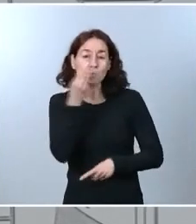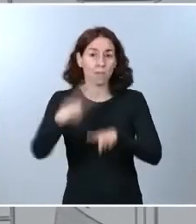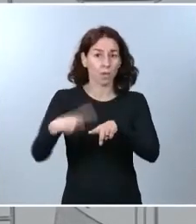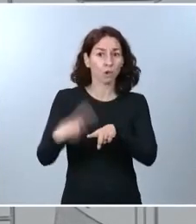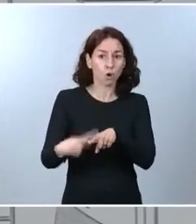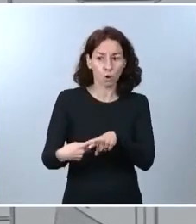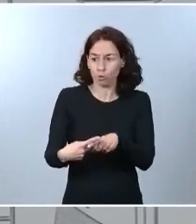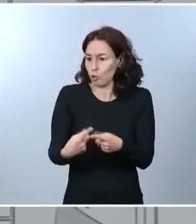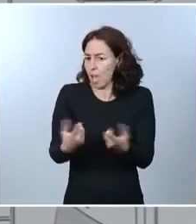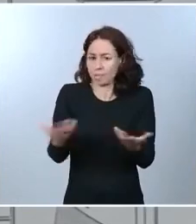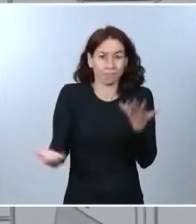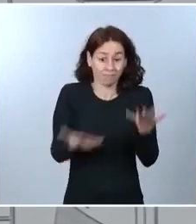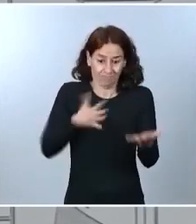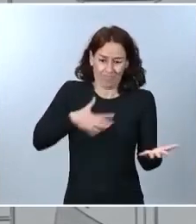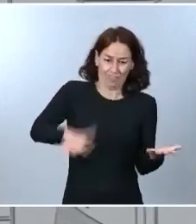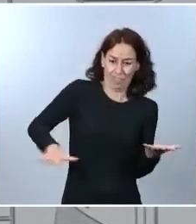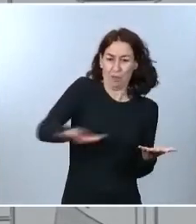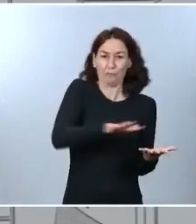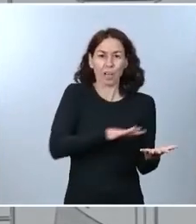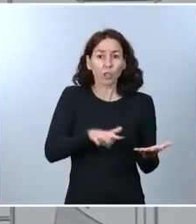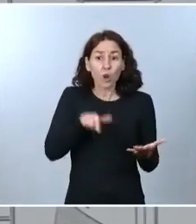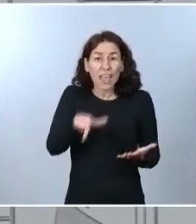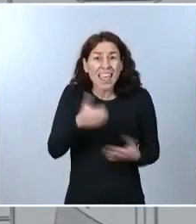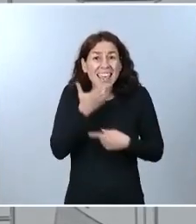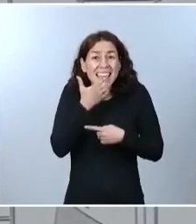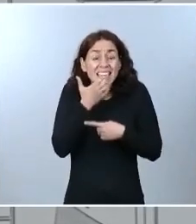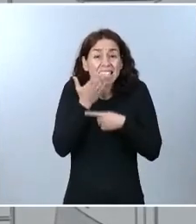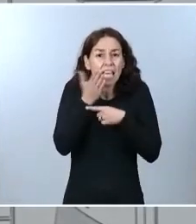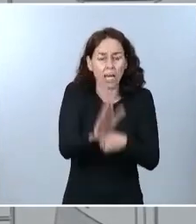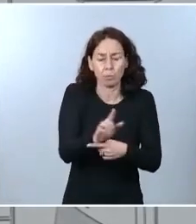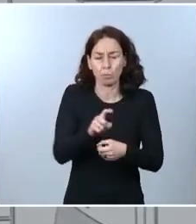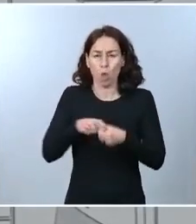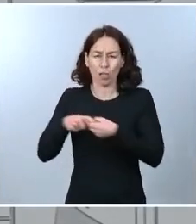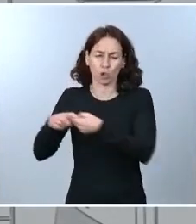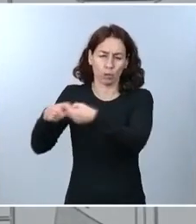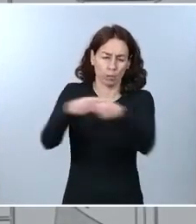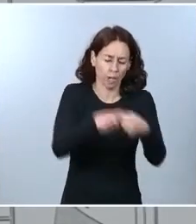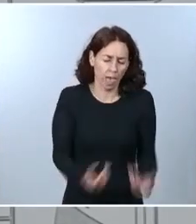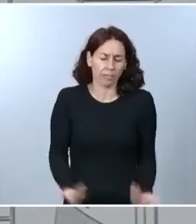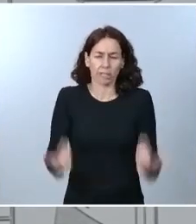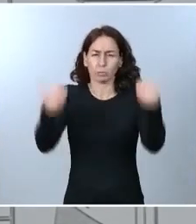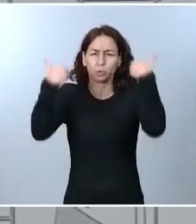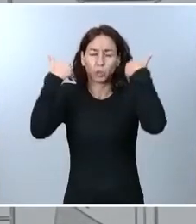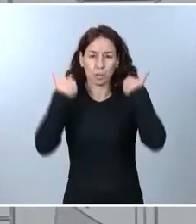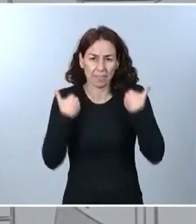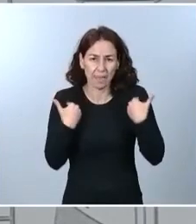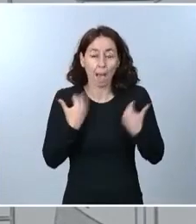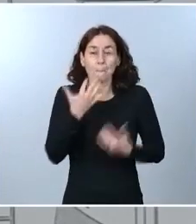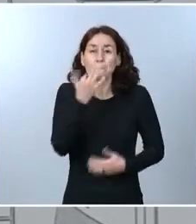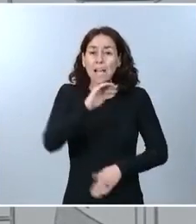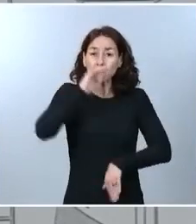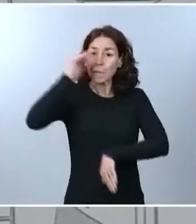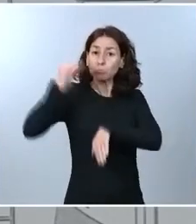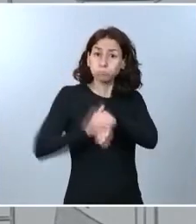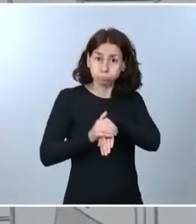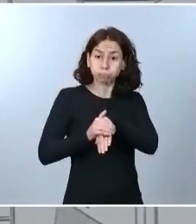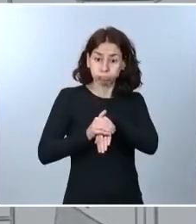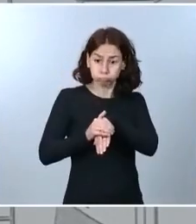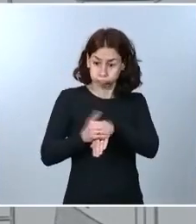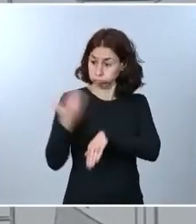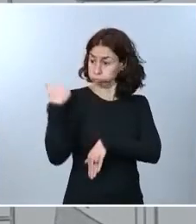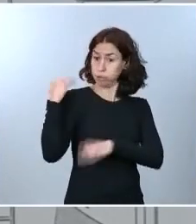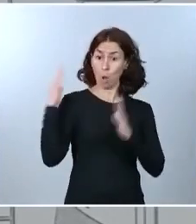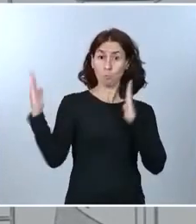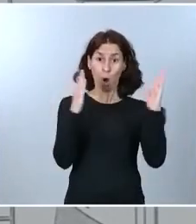en nuestro barrio. Todo ese ejemplo de solidaridad, de responsabilidad y de disciplina social que tuvimos y que desplegamos en esta primera ola,